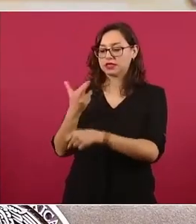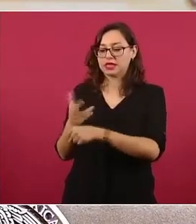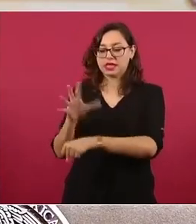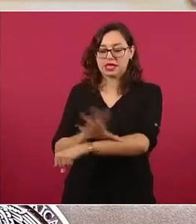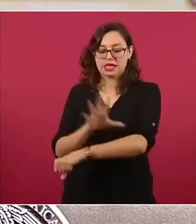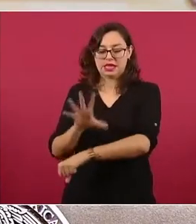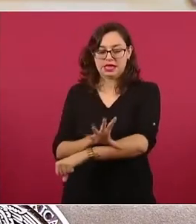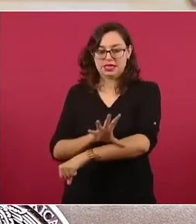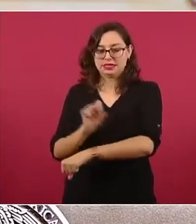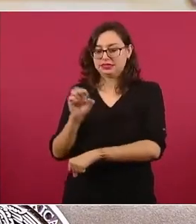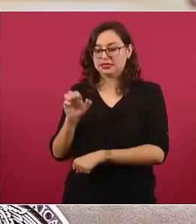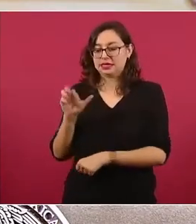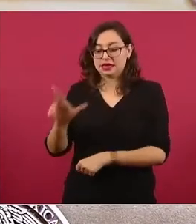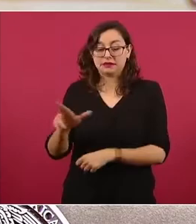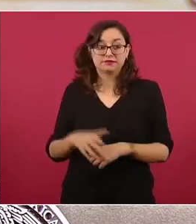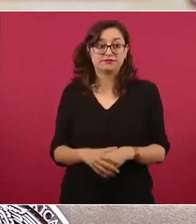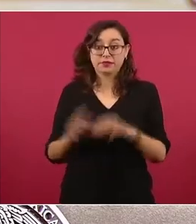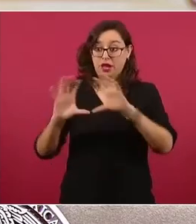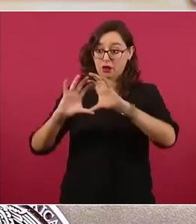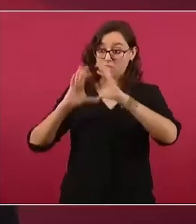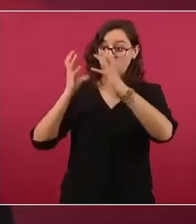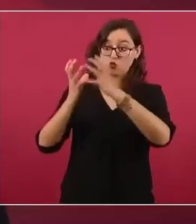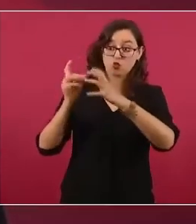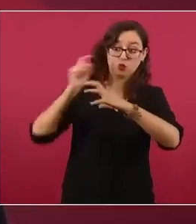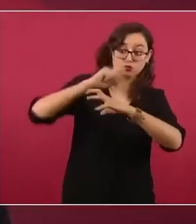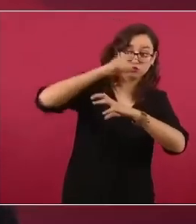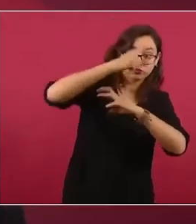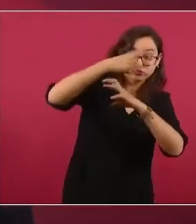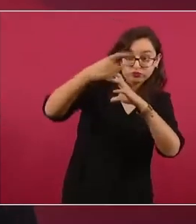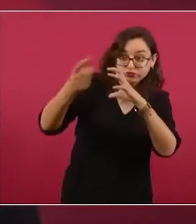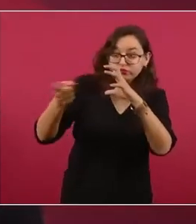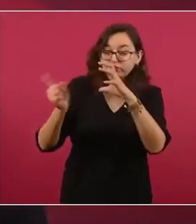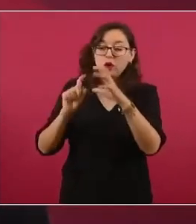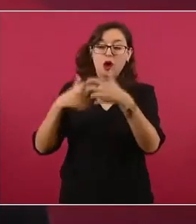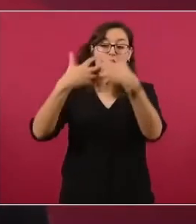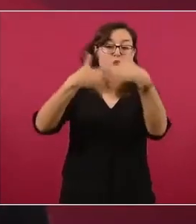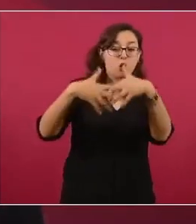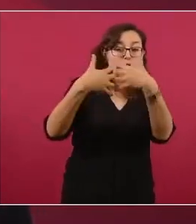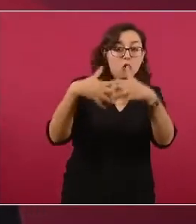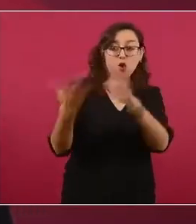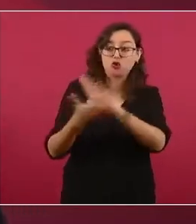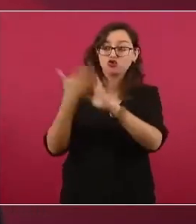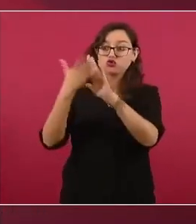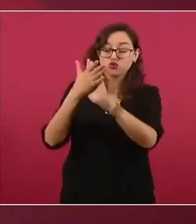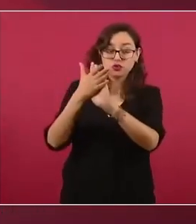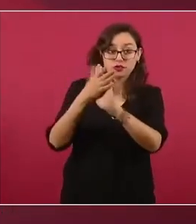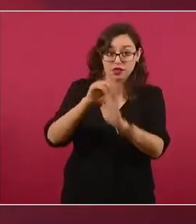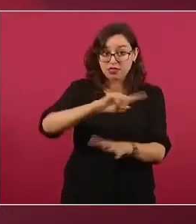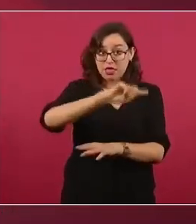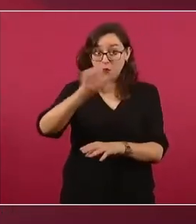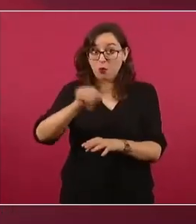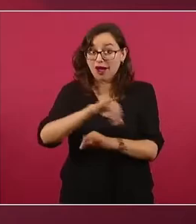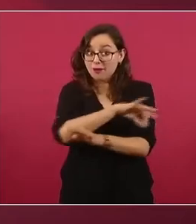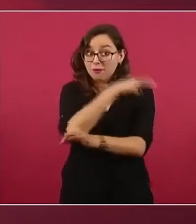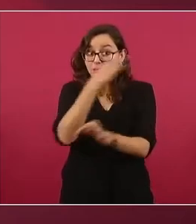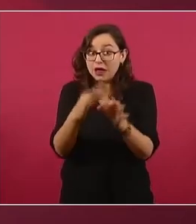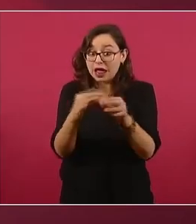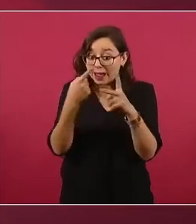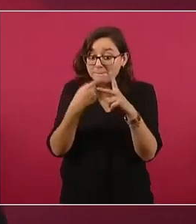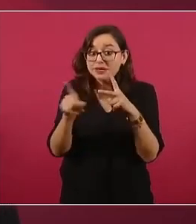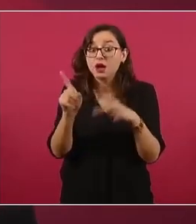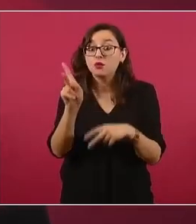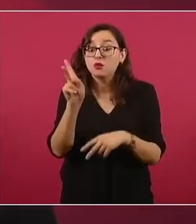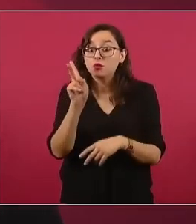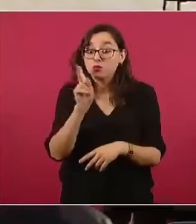que como en todas las refinerías que se han construido en el mundo, existe una etapa de prueba.